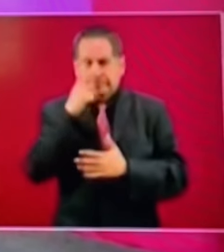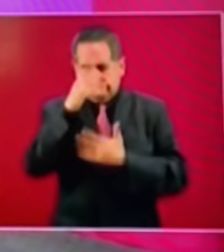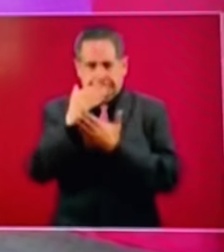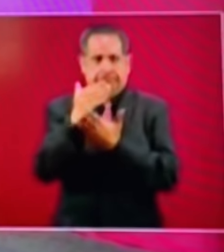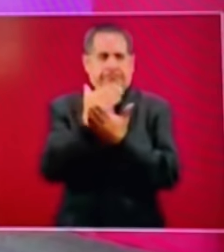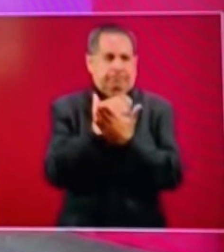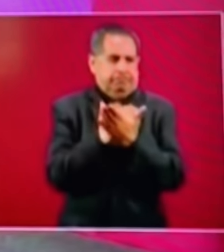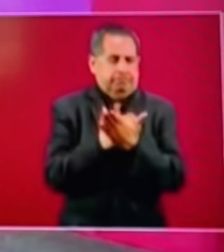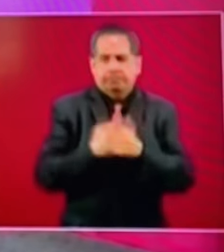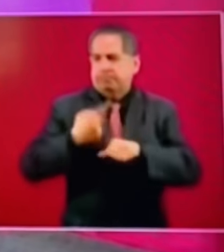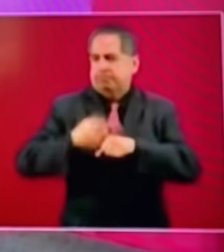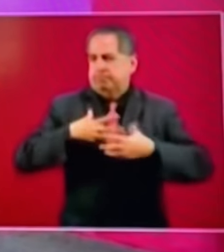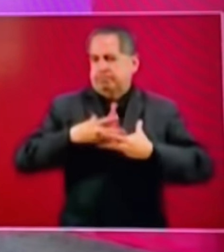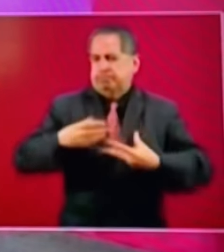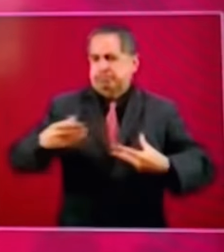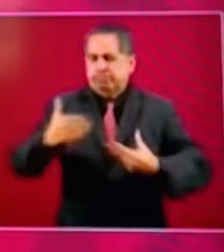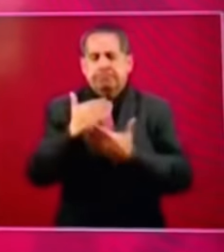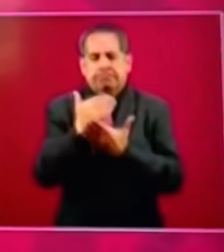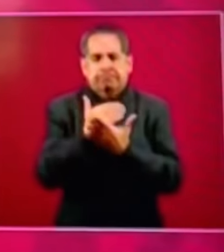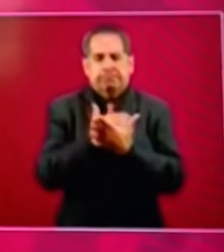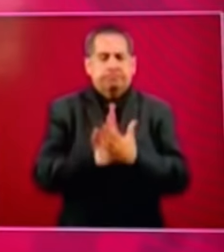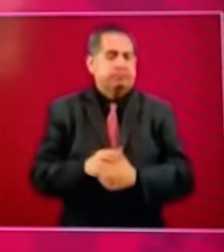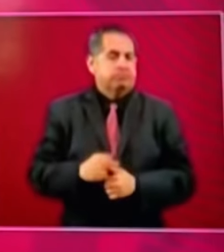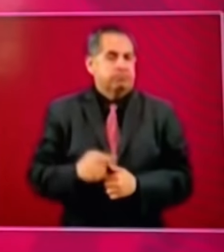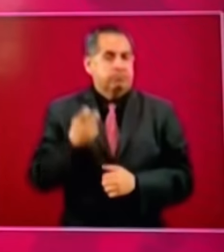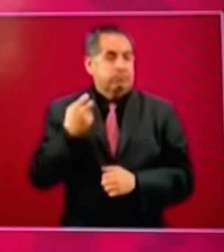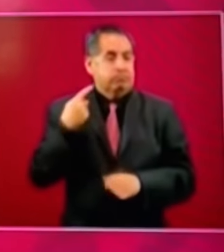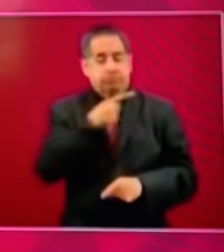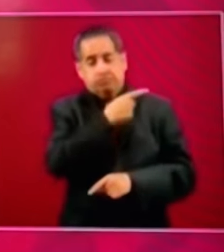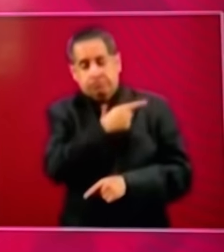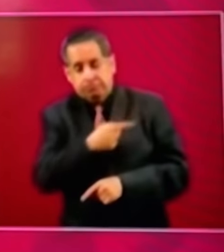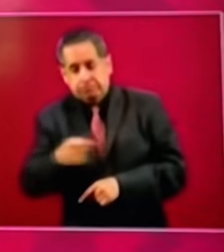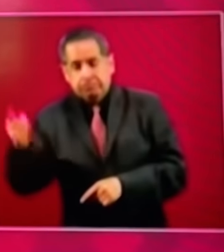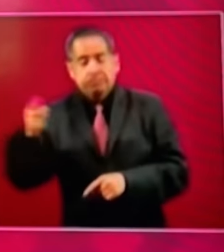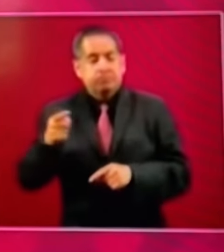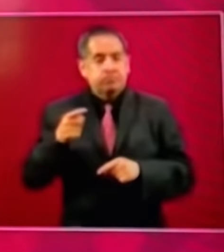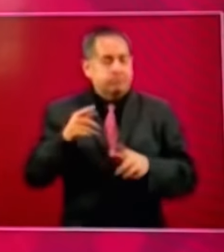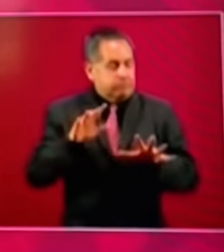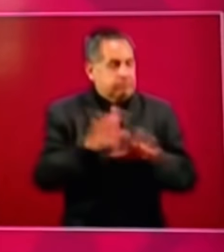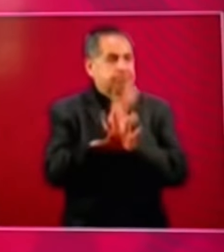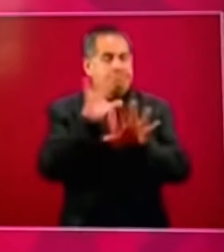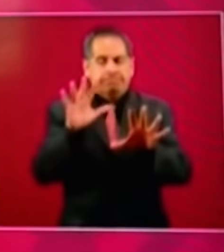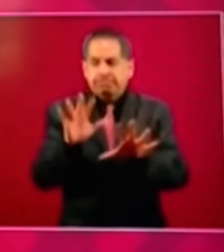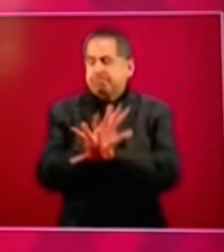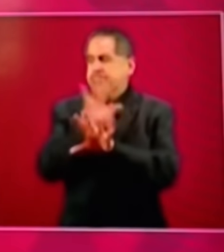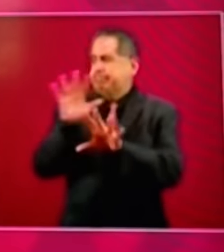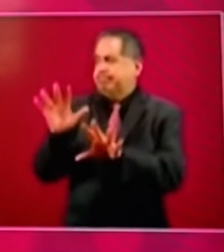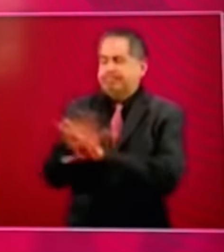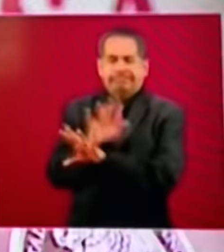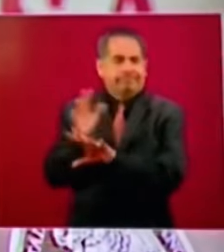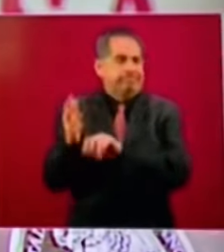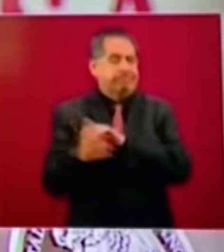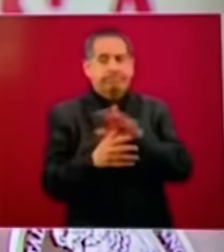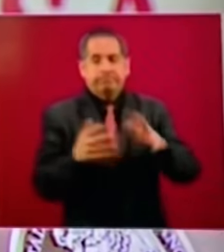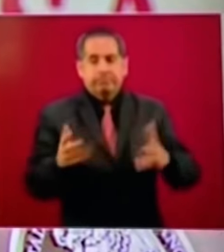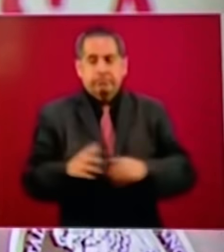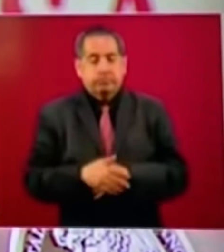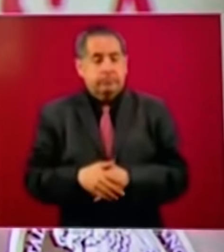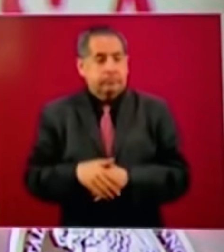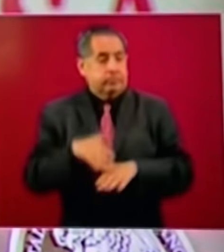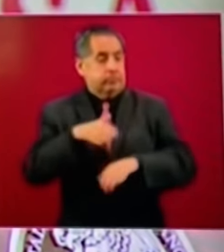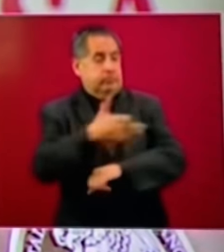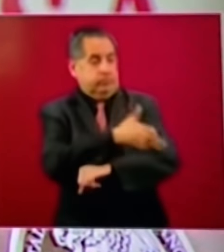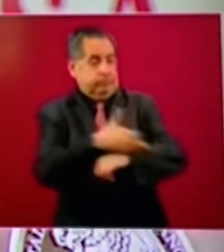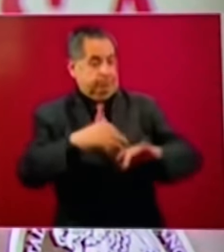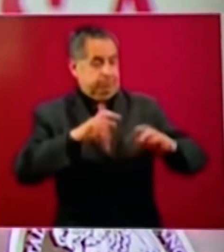de la pandemia en estos meses muchas cosas han cambiado en el ámbito familiar